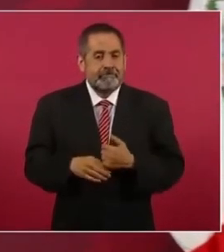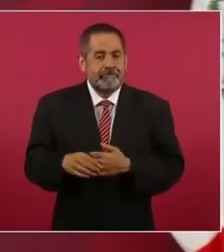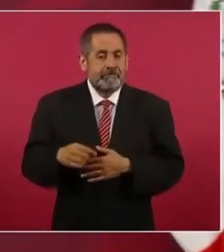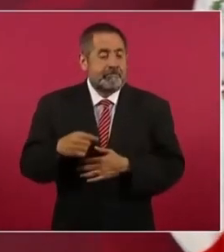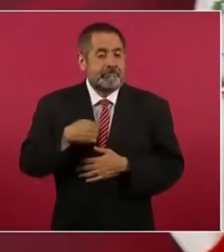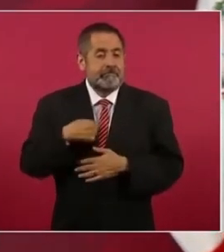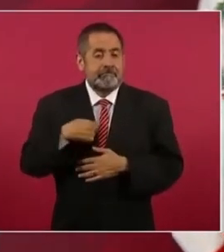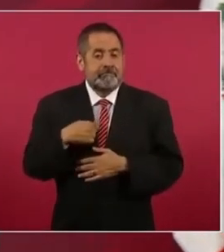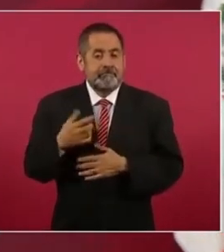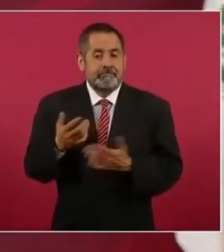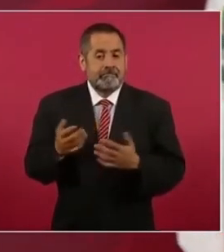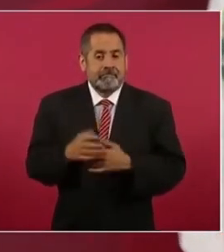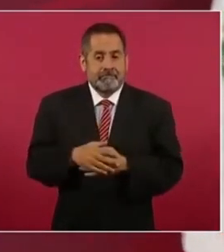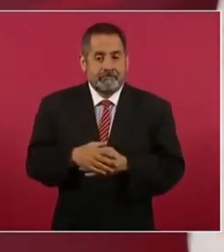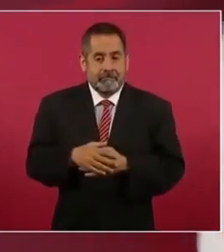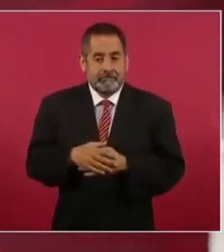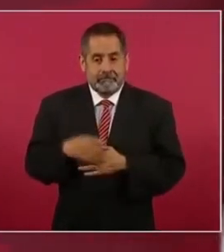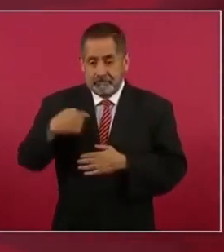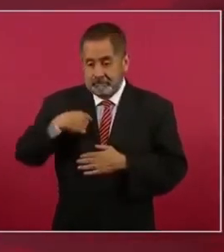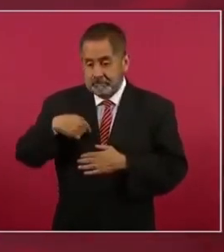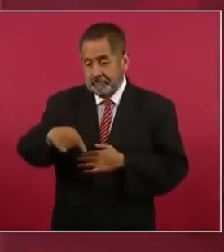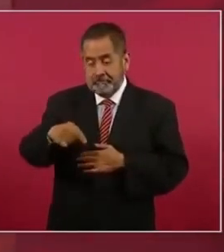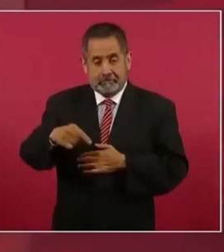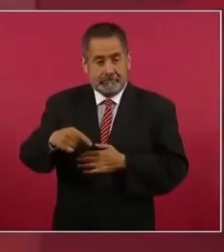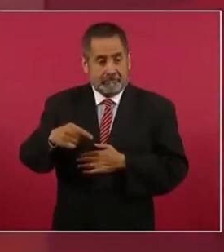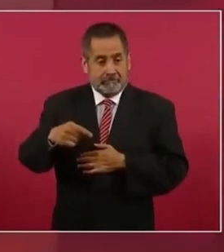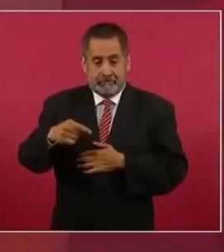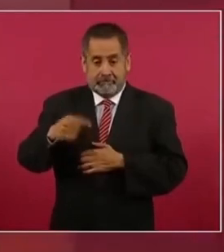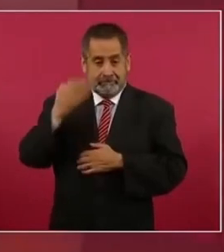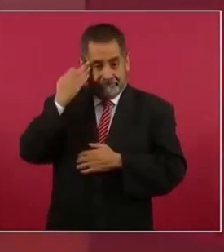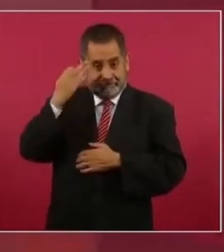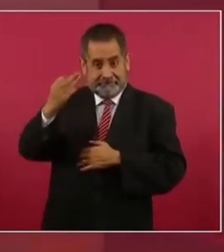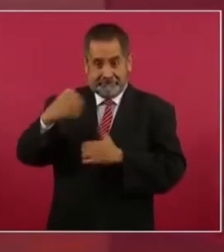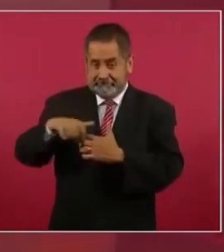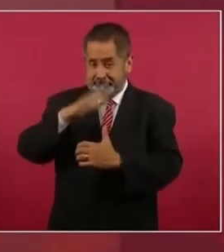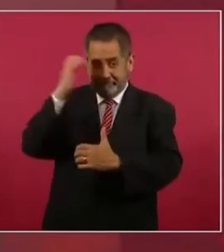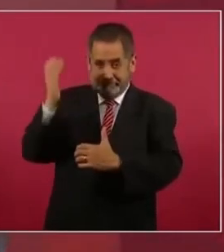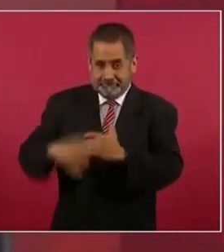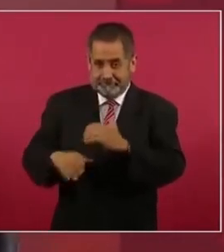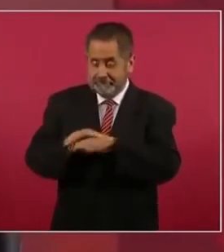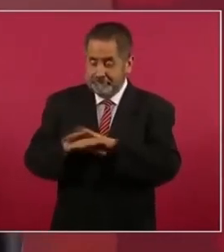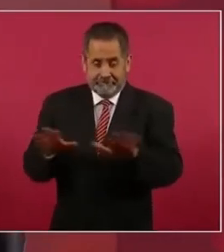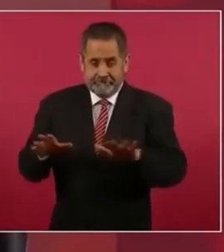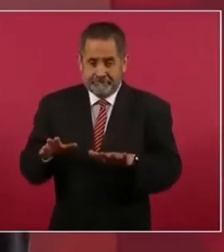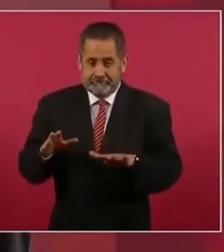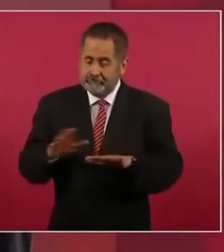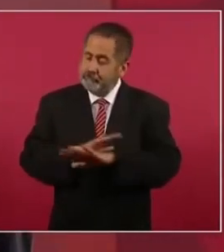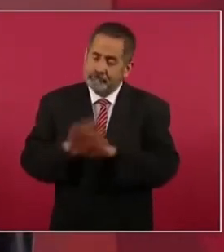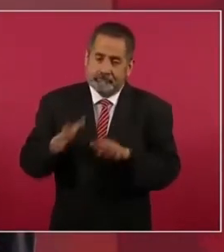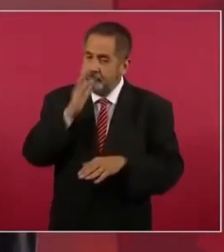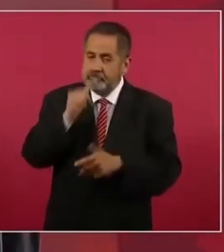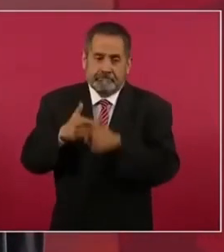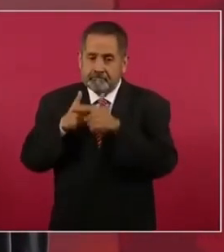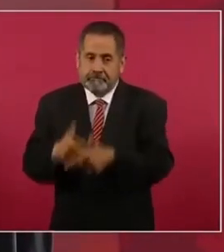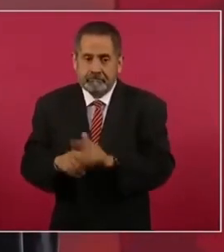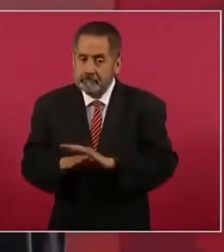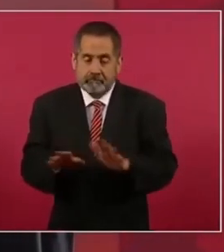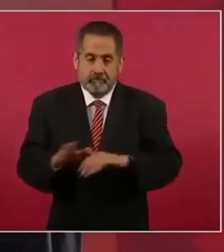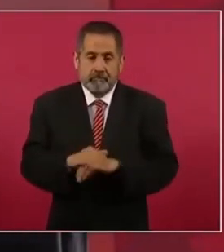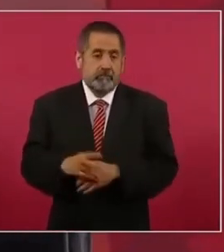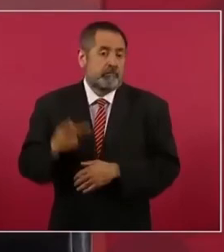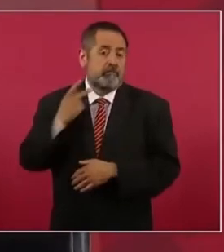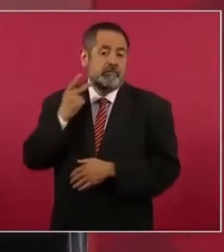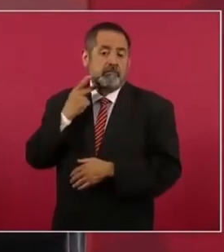una vez que se concluya mi periodo, porque lo peor que puede pasar en